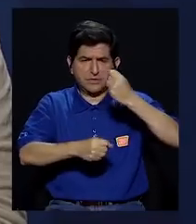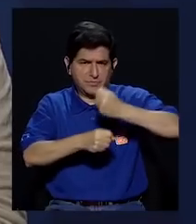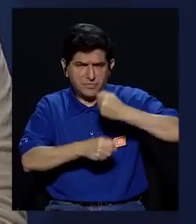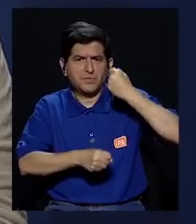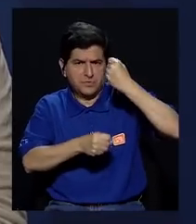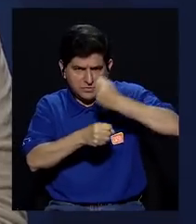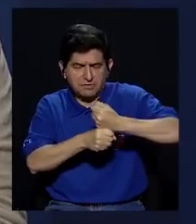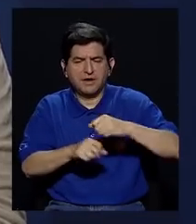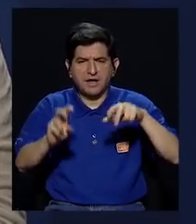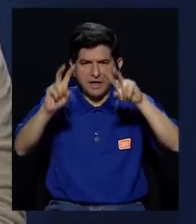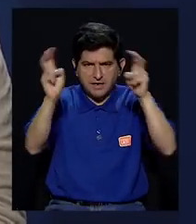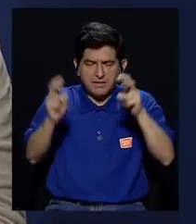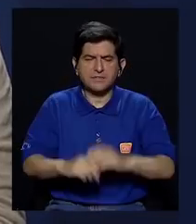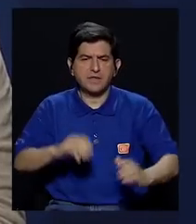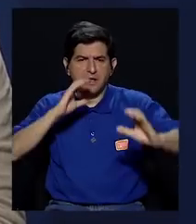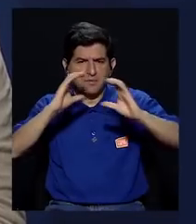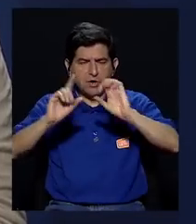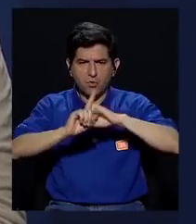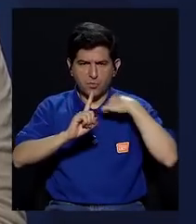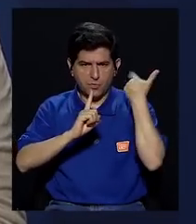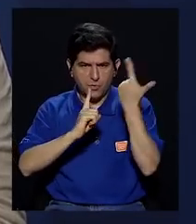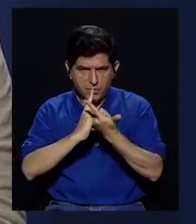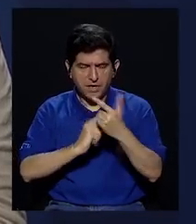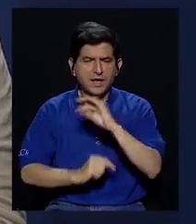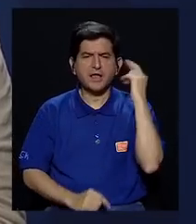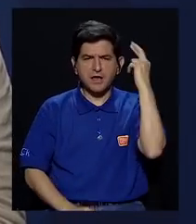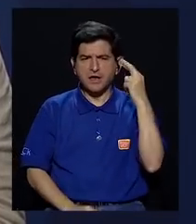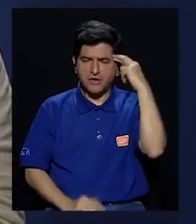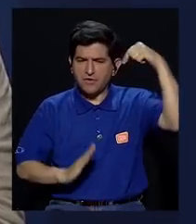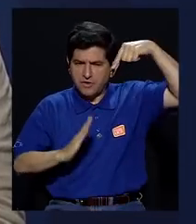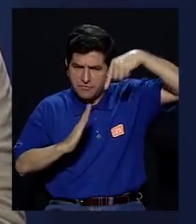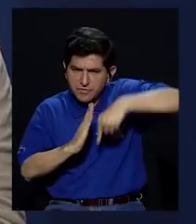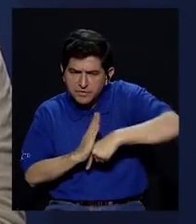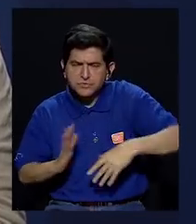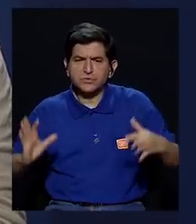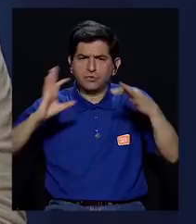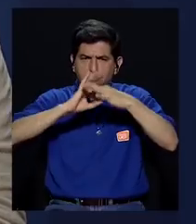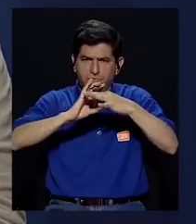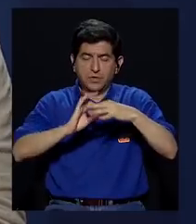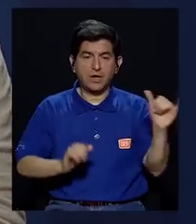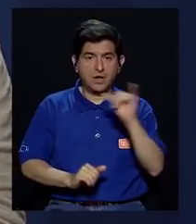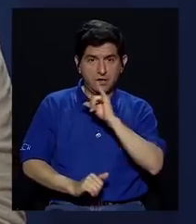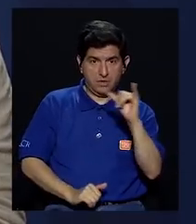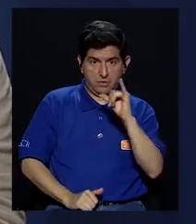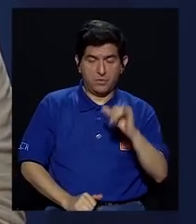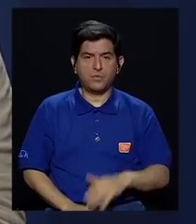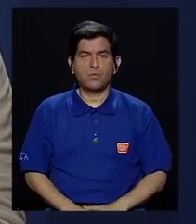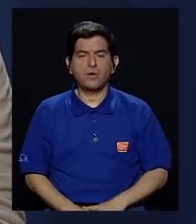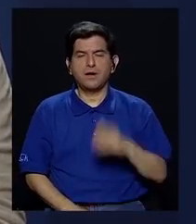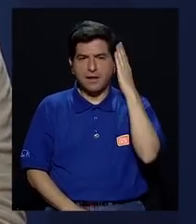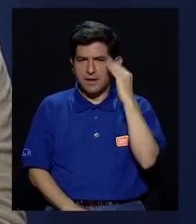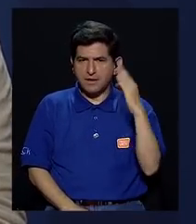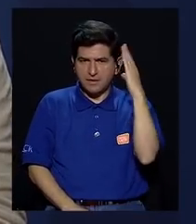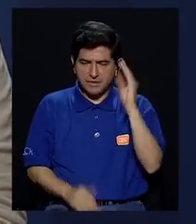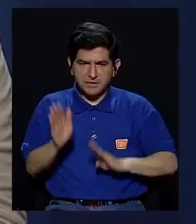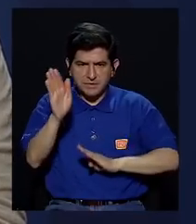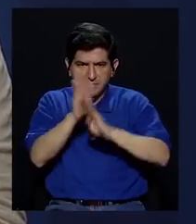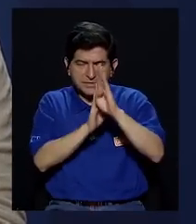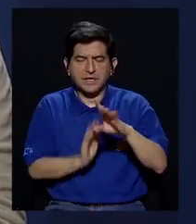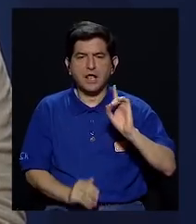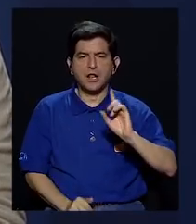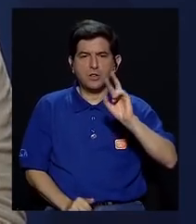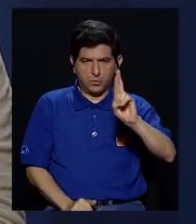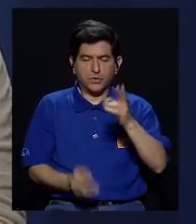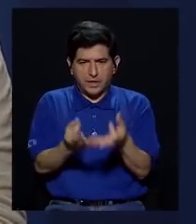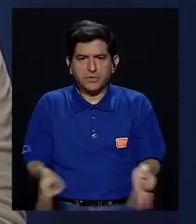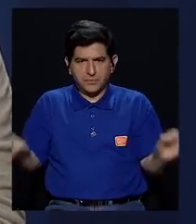ha trabajado no solamente el tema de la comunicación social como tal y reflexiones profundas en torno a esto, sino también desde esta experiencia que desarrolla